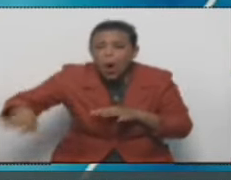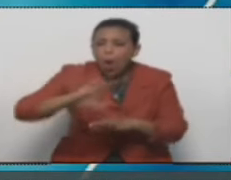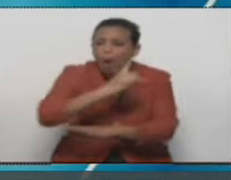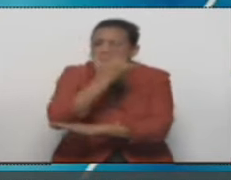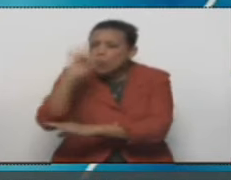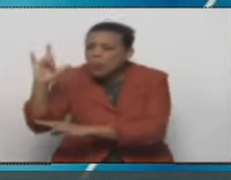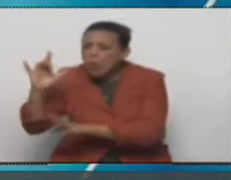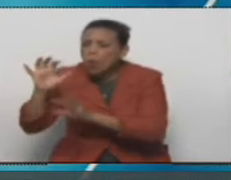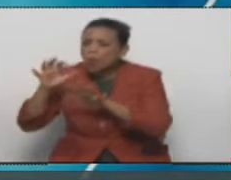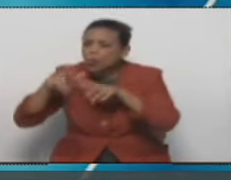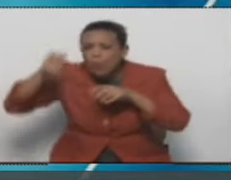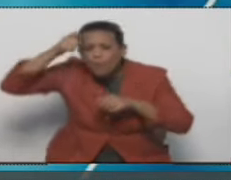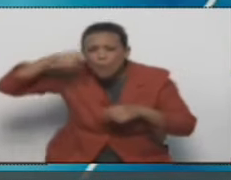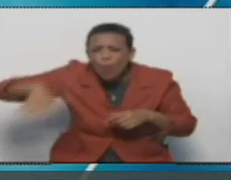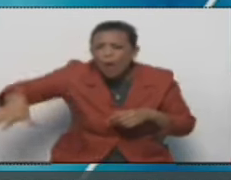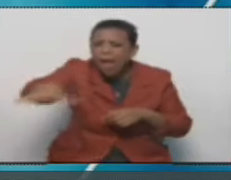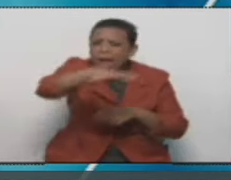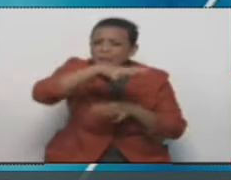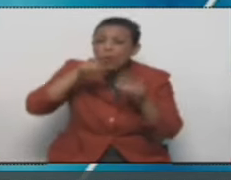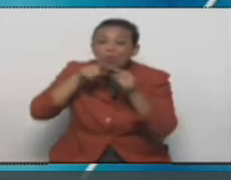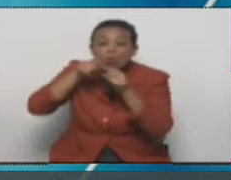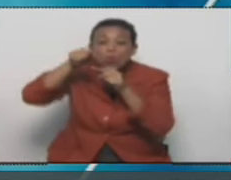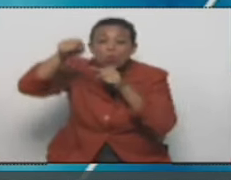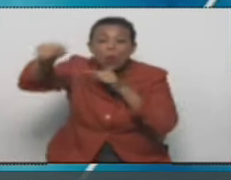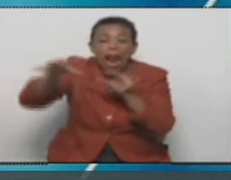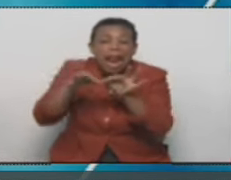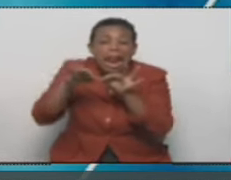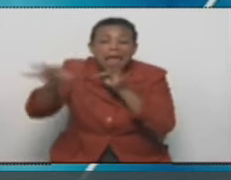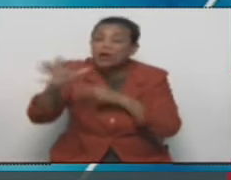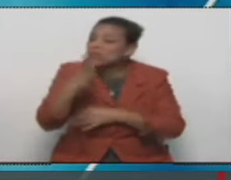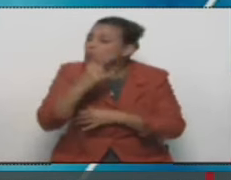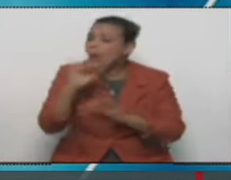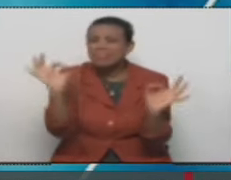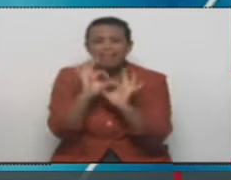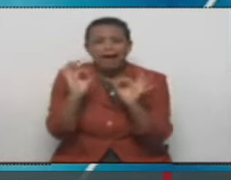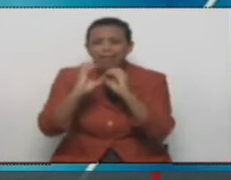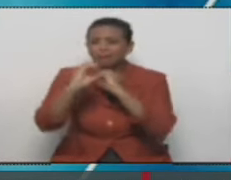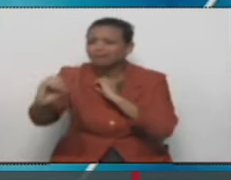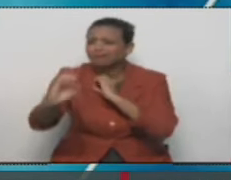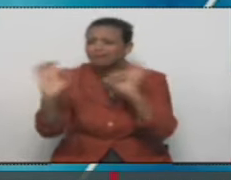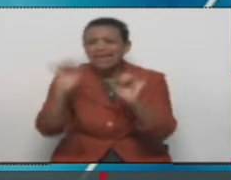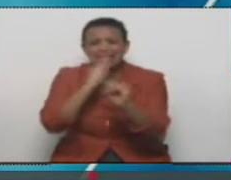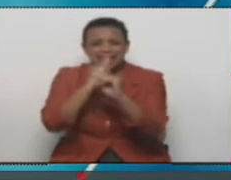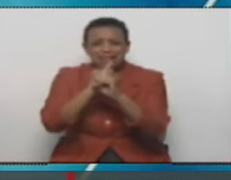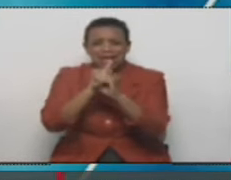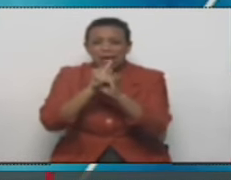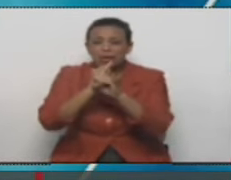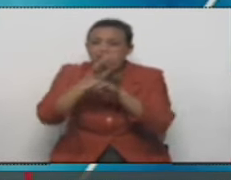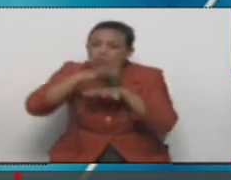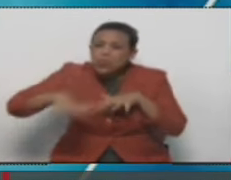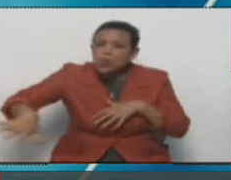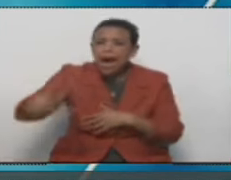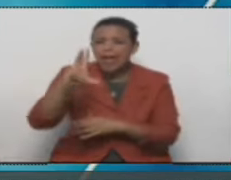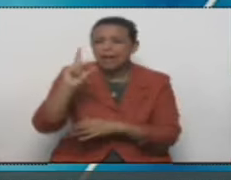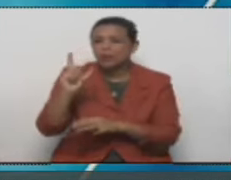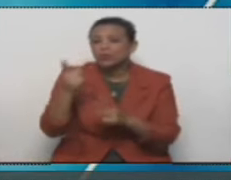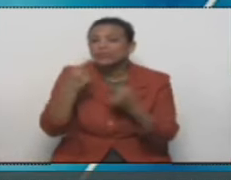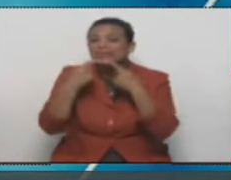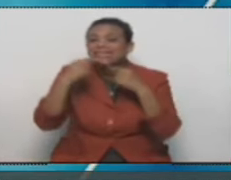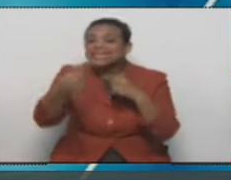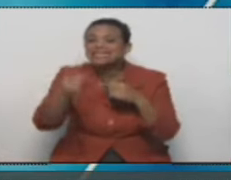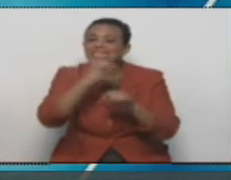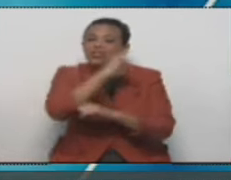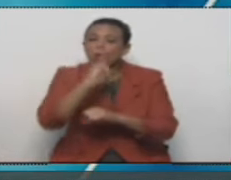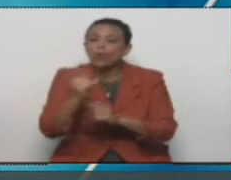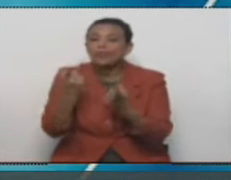el Internet vaya direccionado a estas localidades del país que aún no ha llegado el Internet. Que se llaman zonas grises. Zonas oscuras, sí, Correcto. Yo quiero